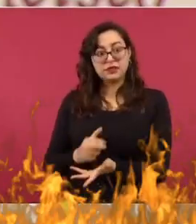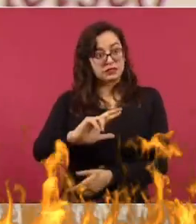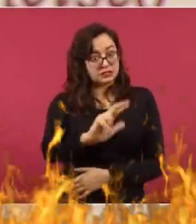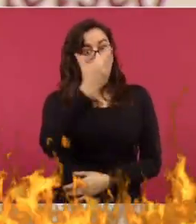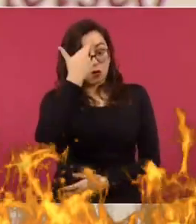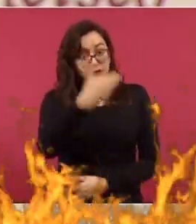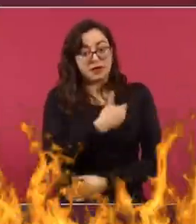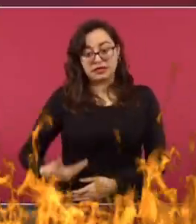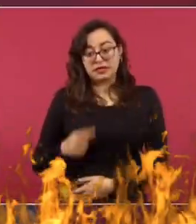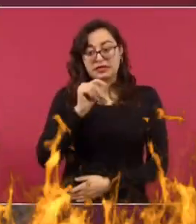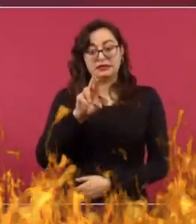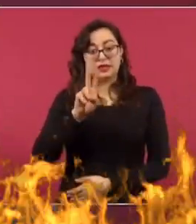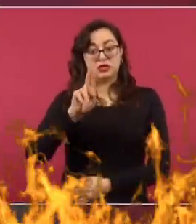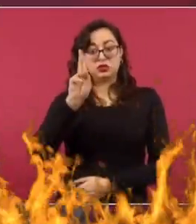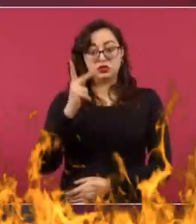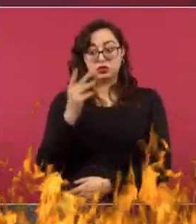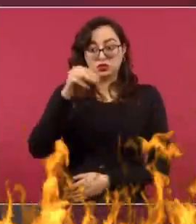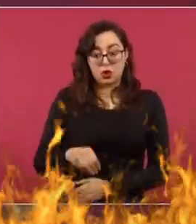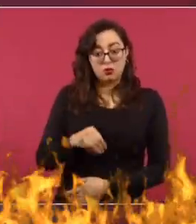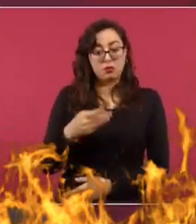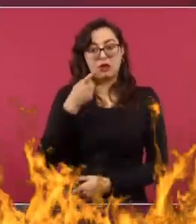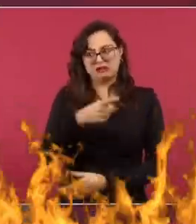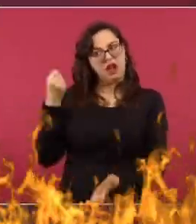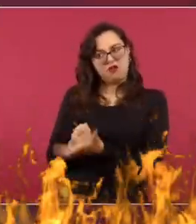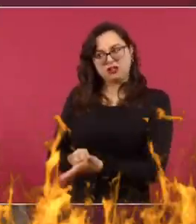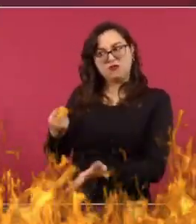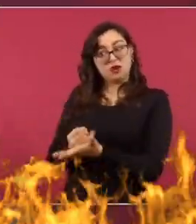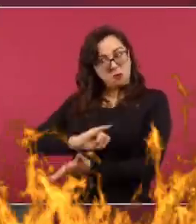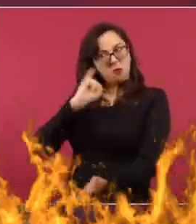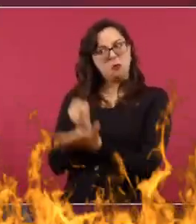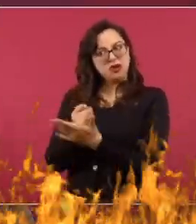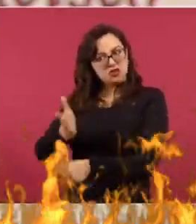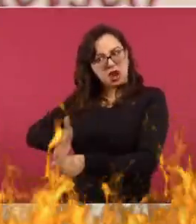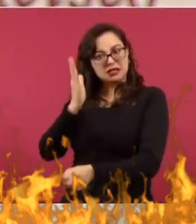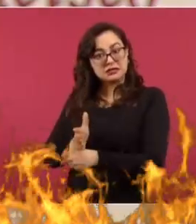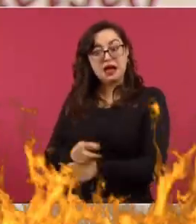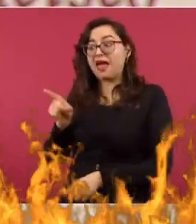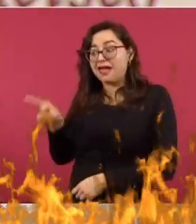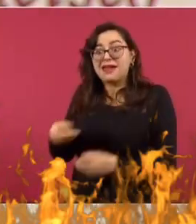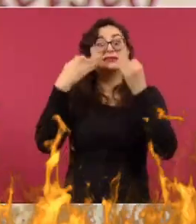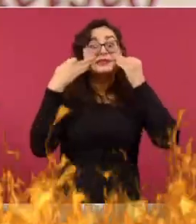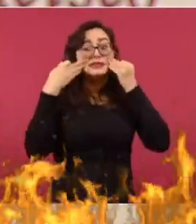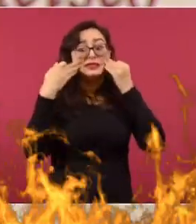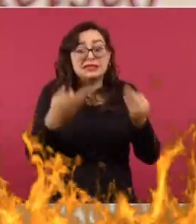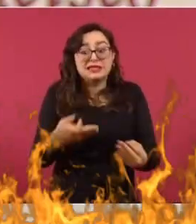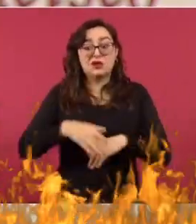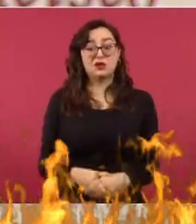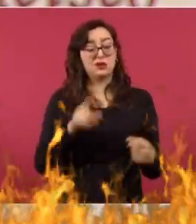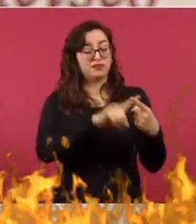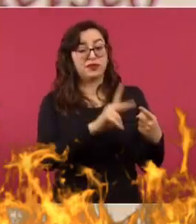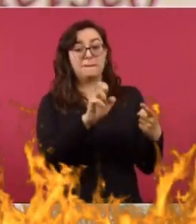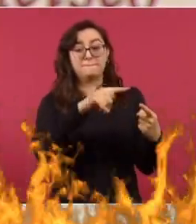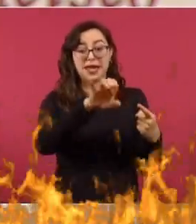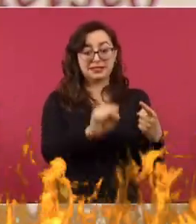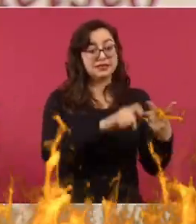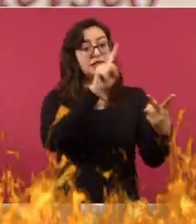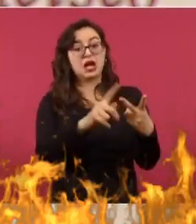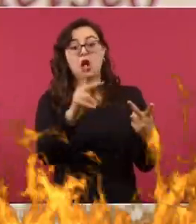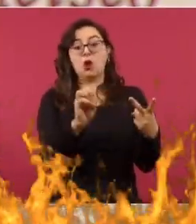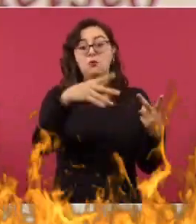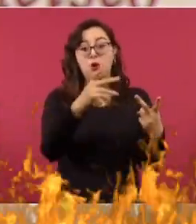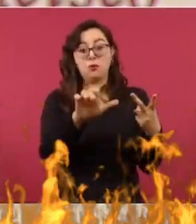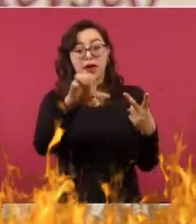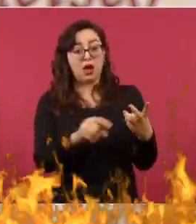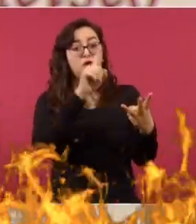Cuando yo llego a Washington, ¿qué es que me dice? Ella estuvo allí. ¿Qué es lo que me dice el vicepresidente Pence y después Pompeo, y después por teléfono el